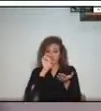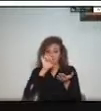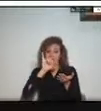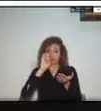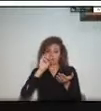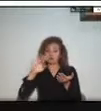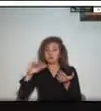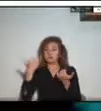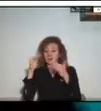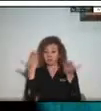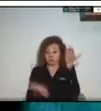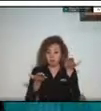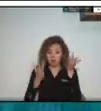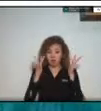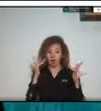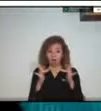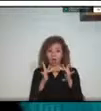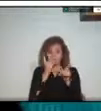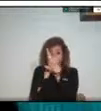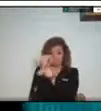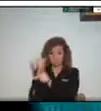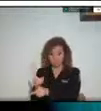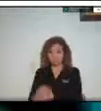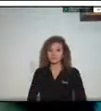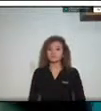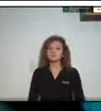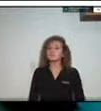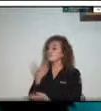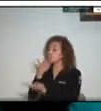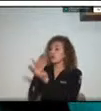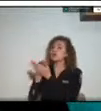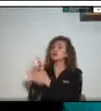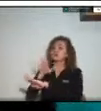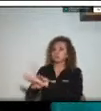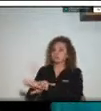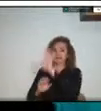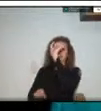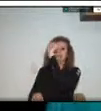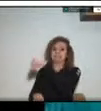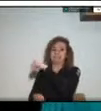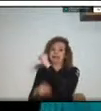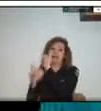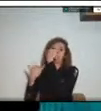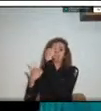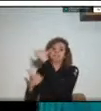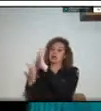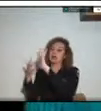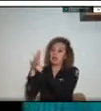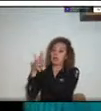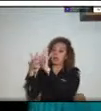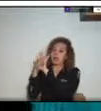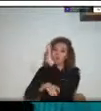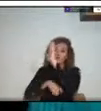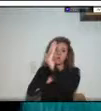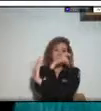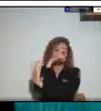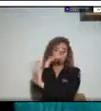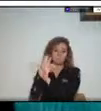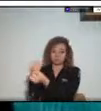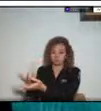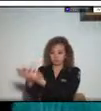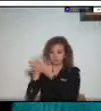buenas tardes sí toda la información que se recolectó trató de abarcar la mayor cantidad de fuentes